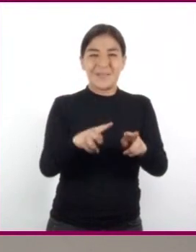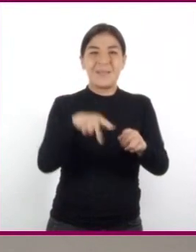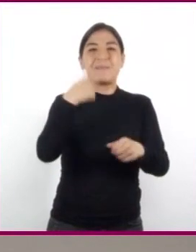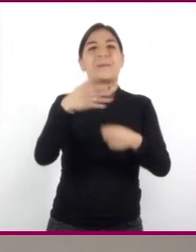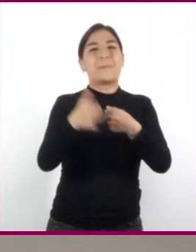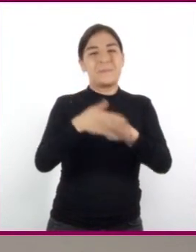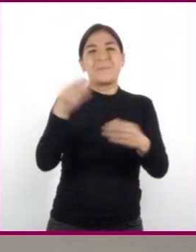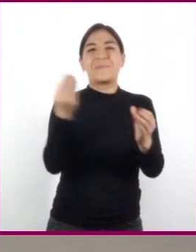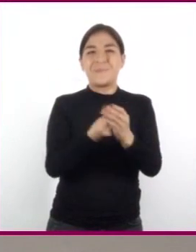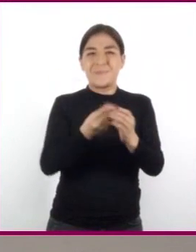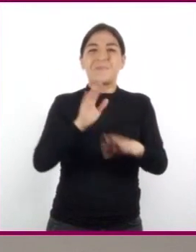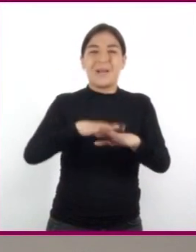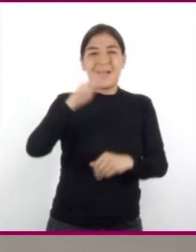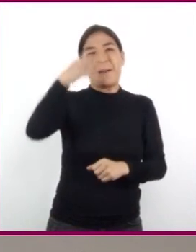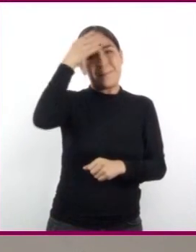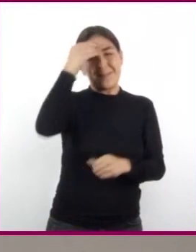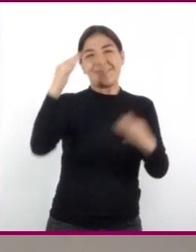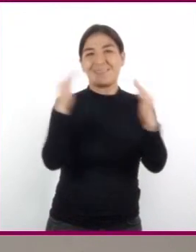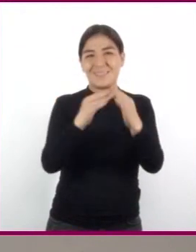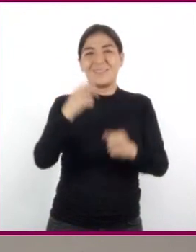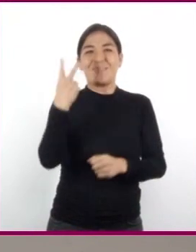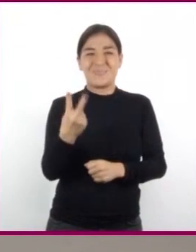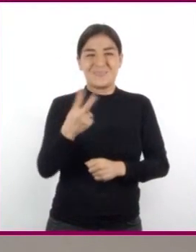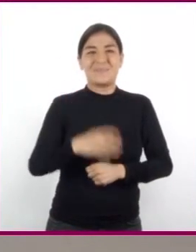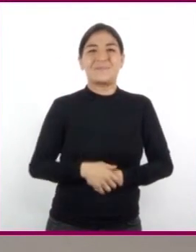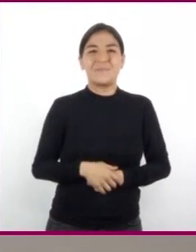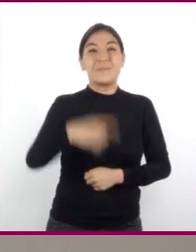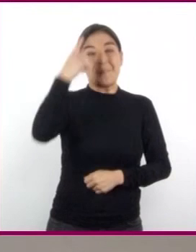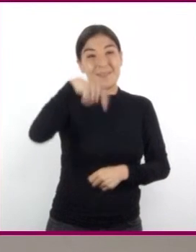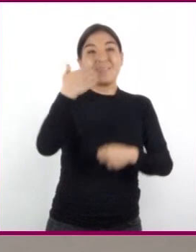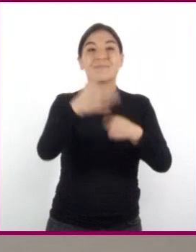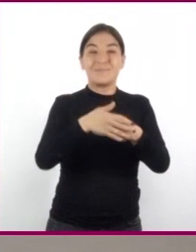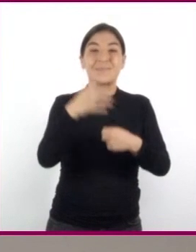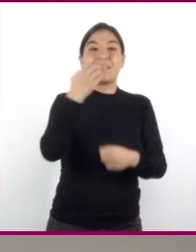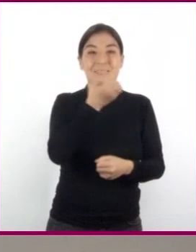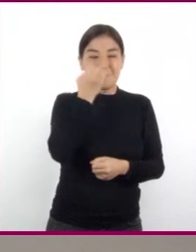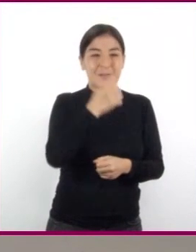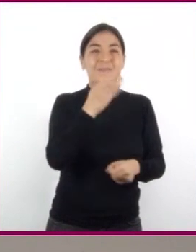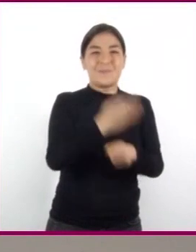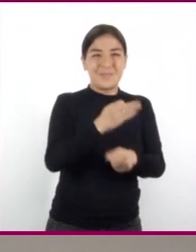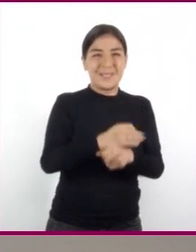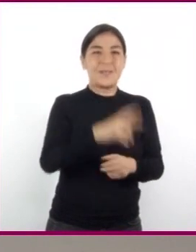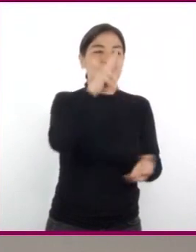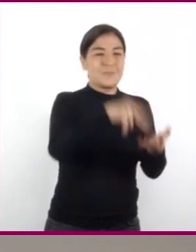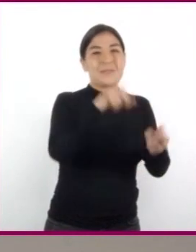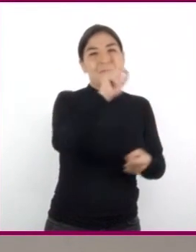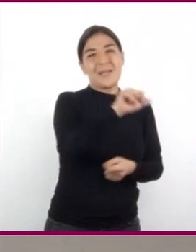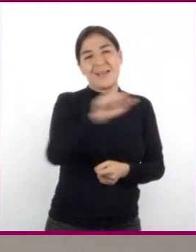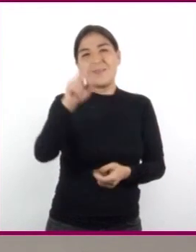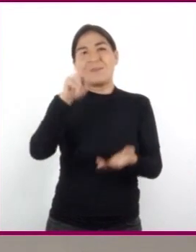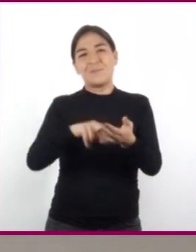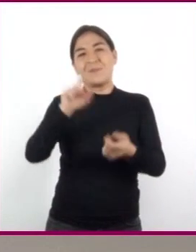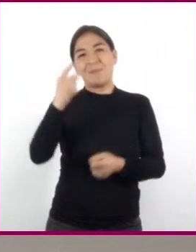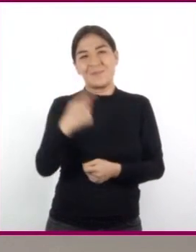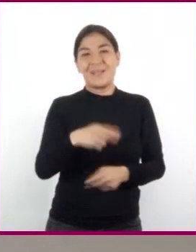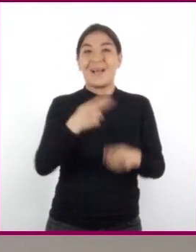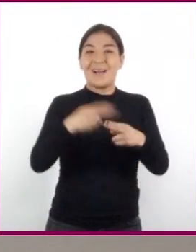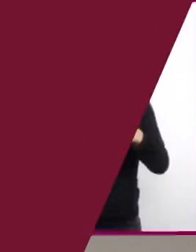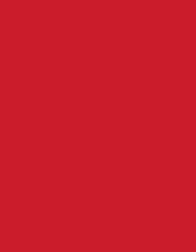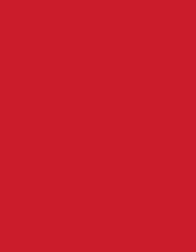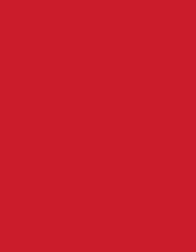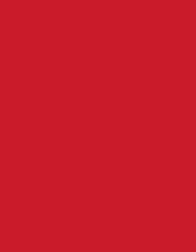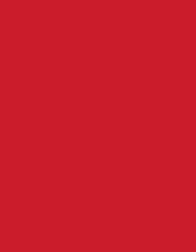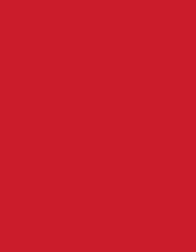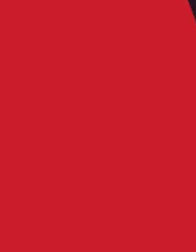emisión más de Aprende en Casa 2 para el ciclo escolar 2020-2021. ¡Hasta la próxima!